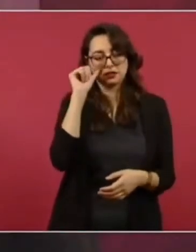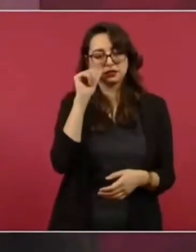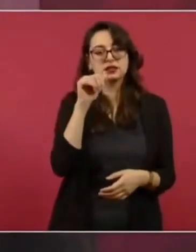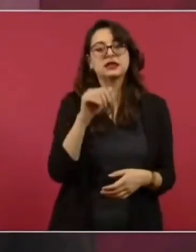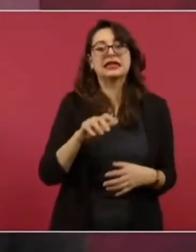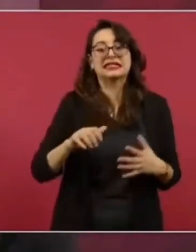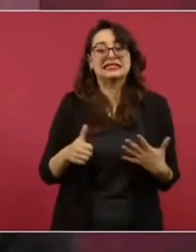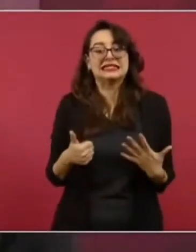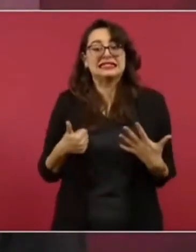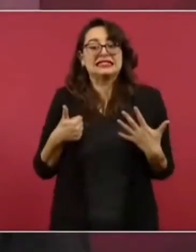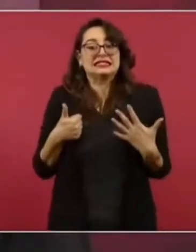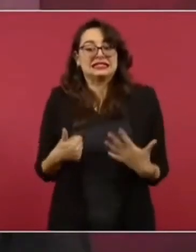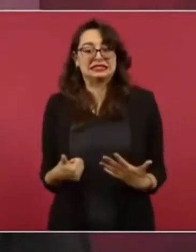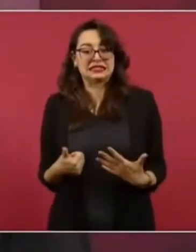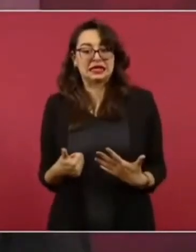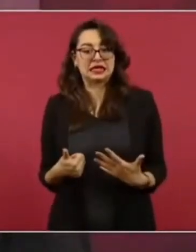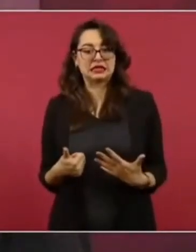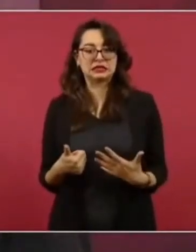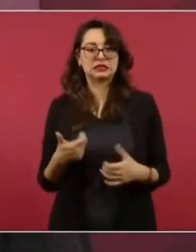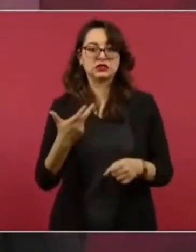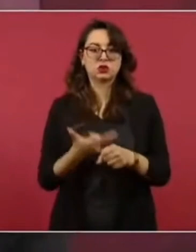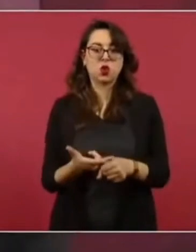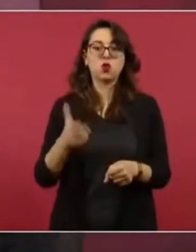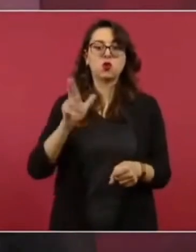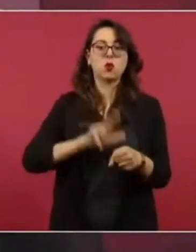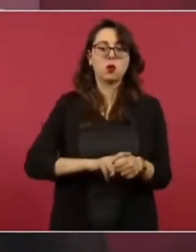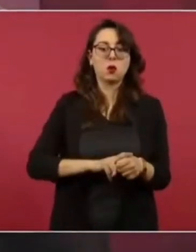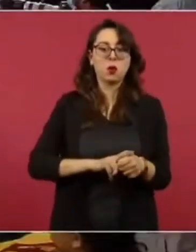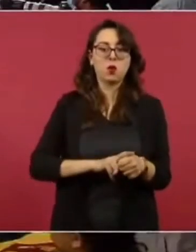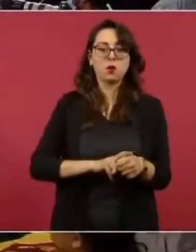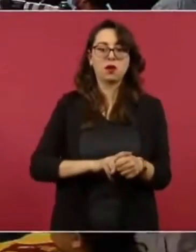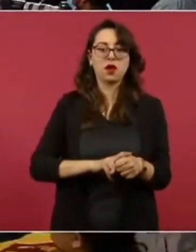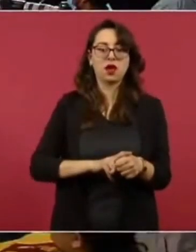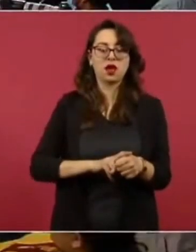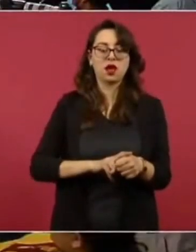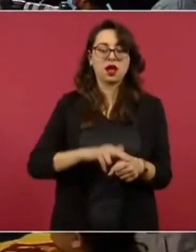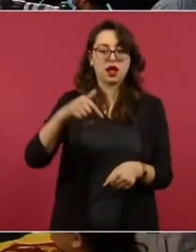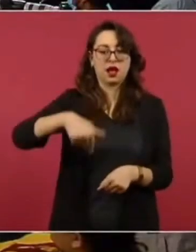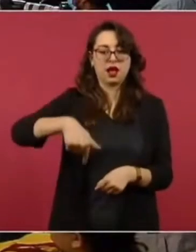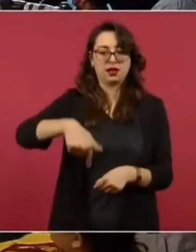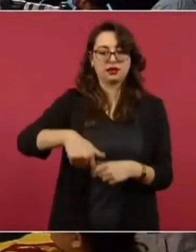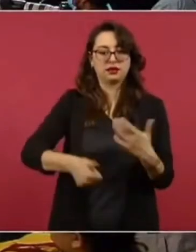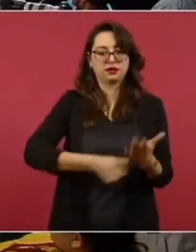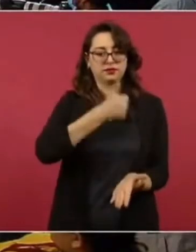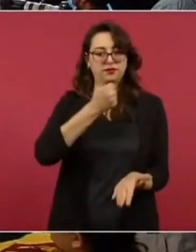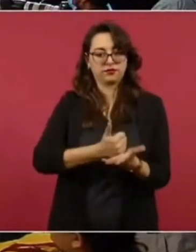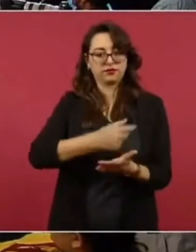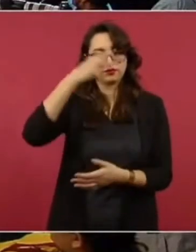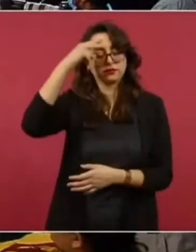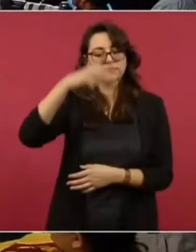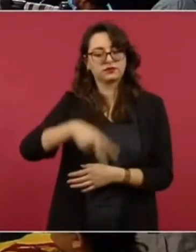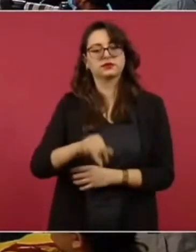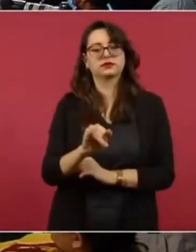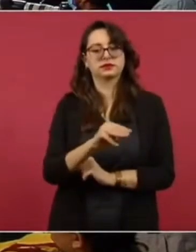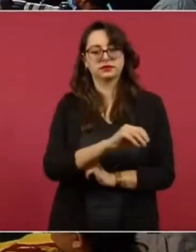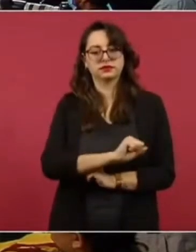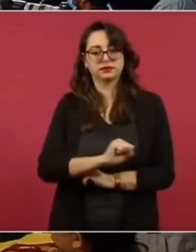creo permanecen hospitalizados y recibiendo atención médica aquí por parte del Instituto Mexicano del Seguro Social. ¡Gracias!